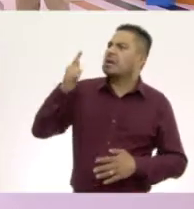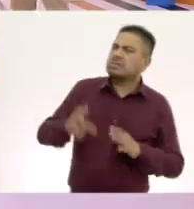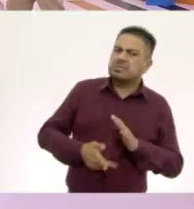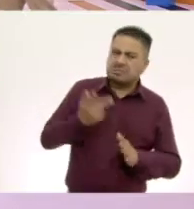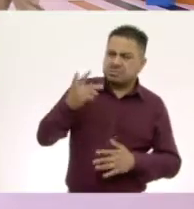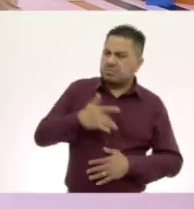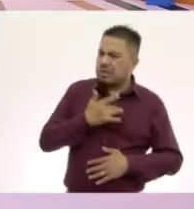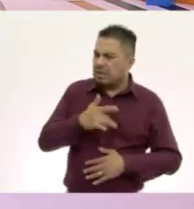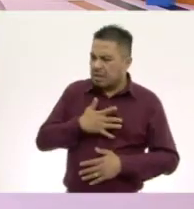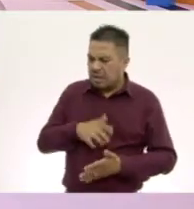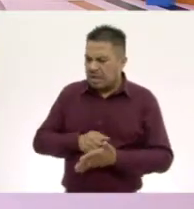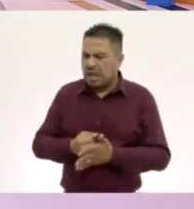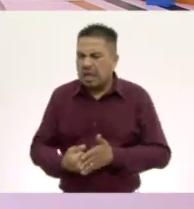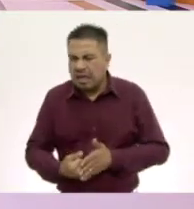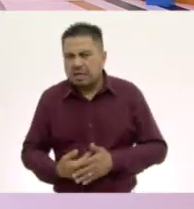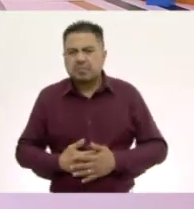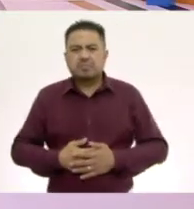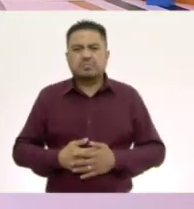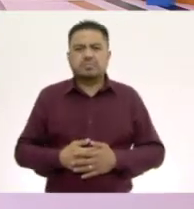rasposo?